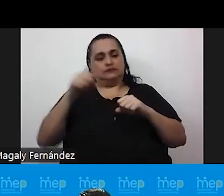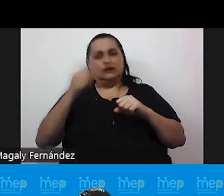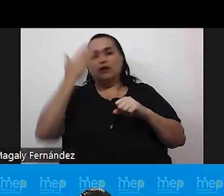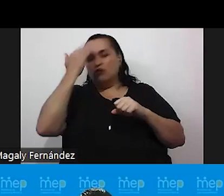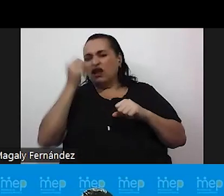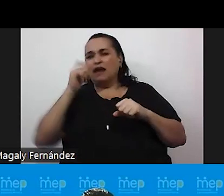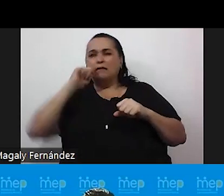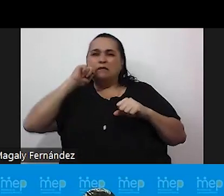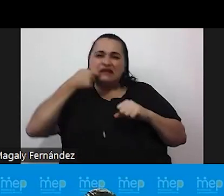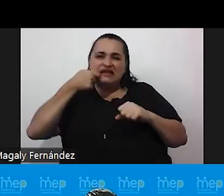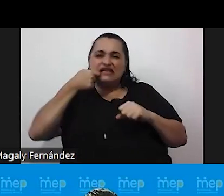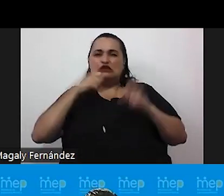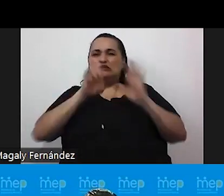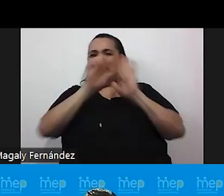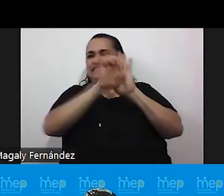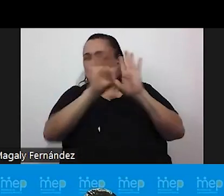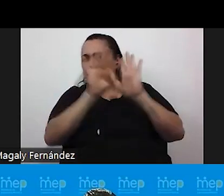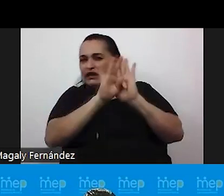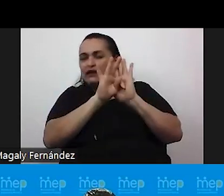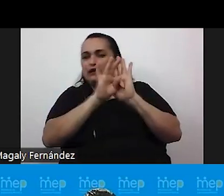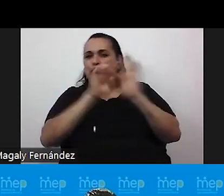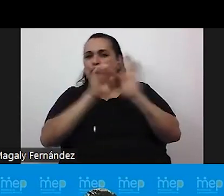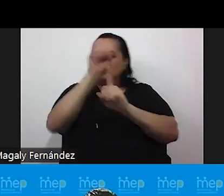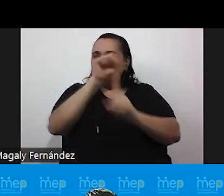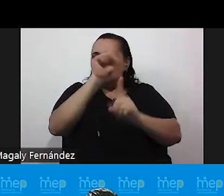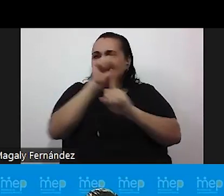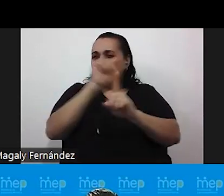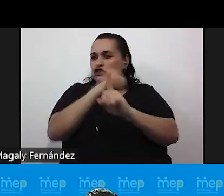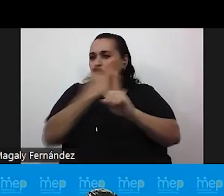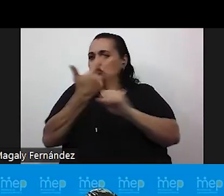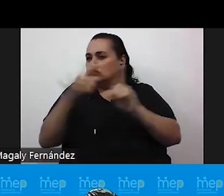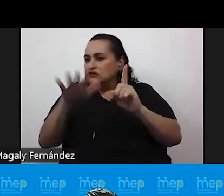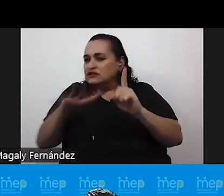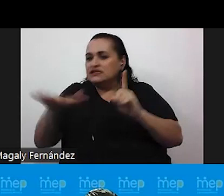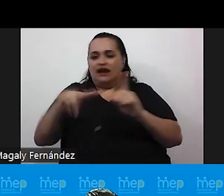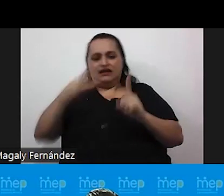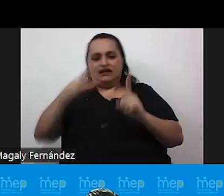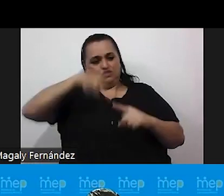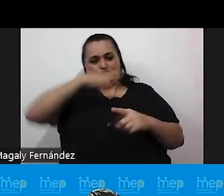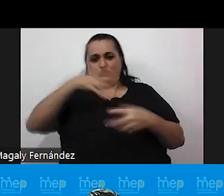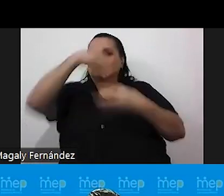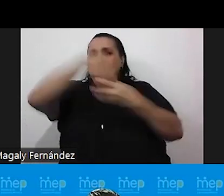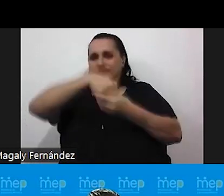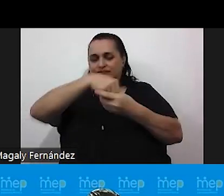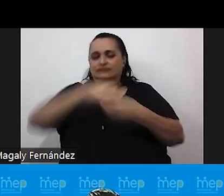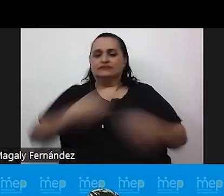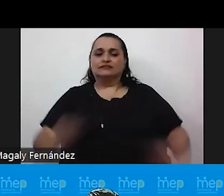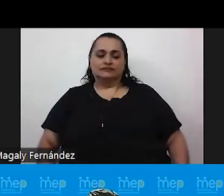paradigmas, estereotipos y situaciones sociales en las que nos vemos inmersos. Siguiente.